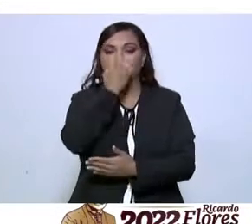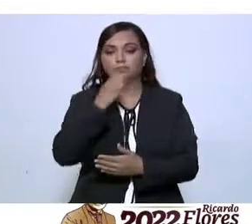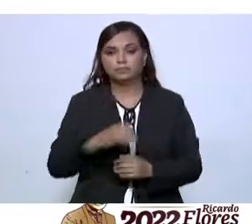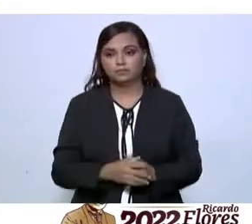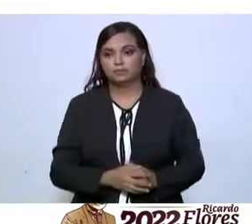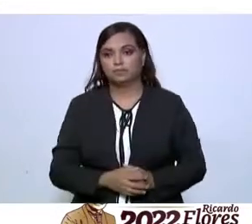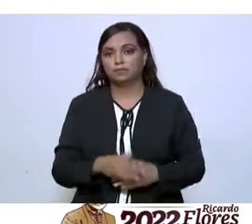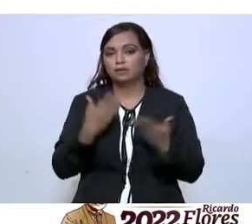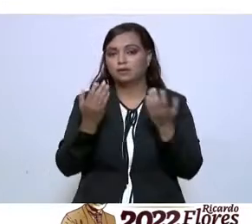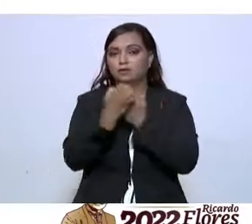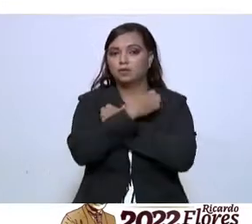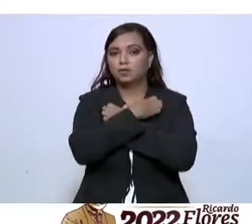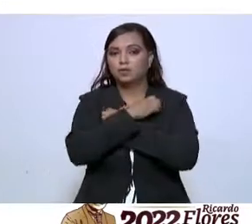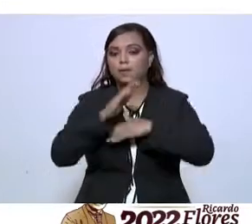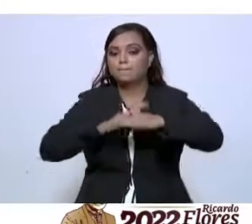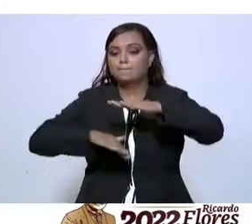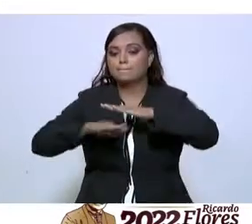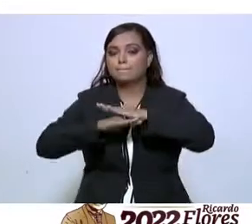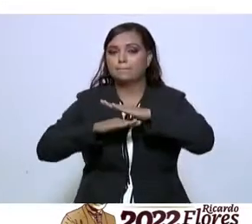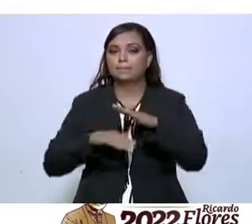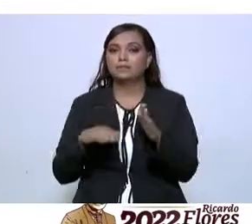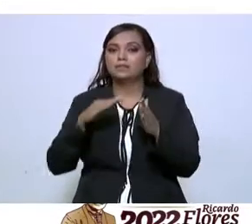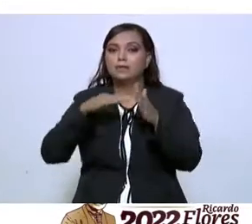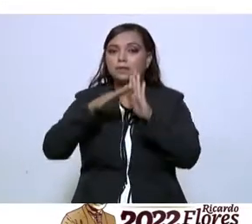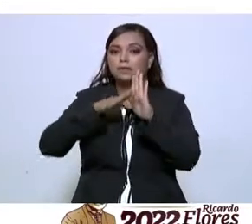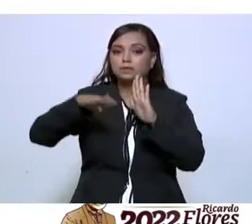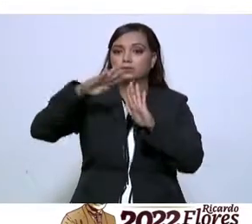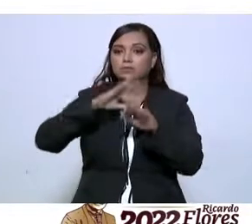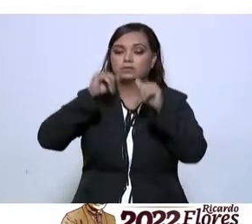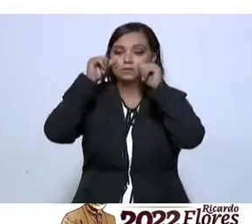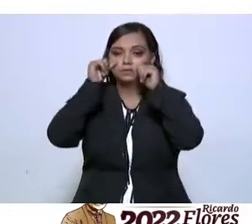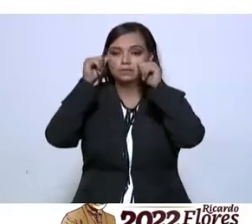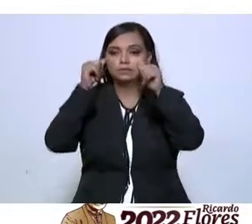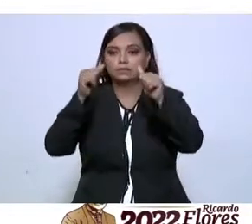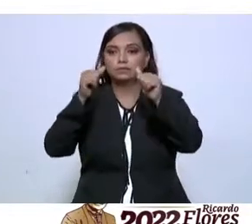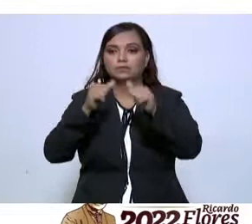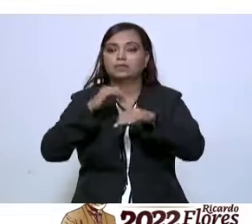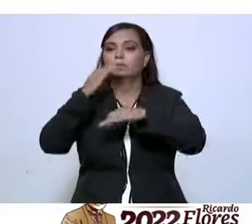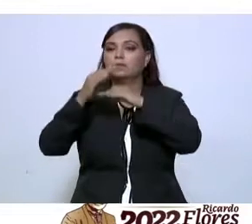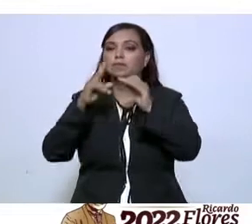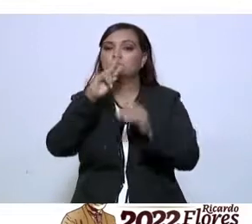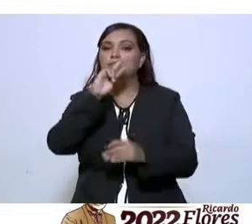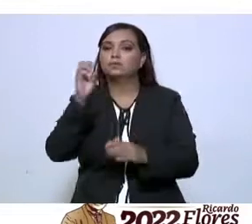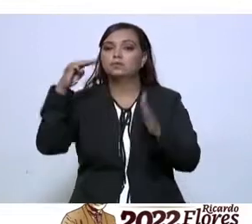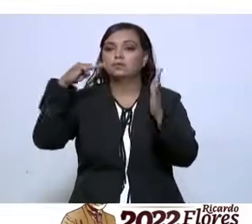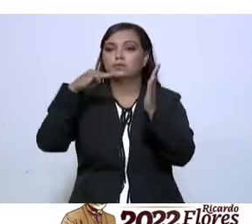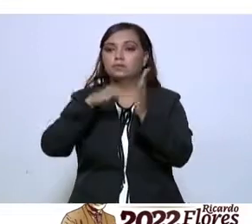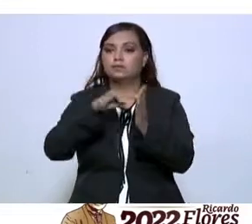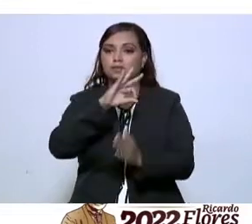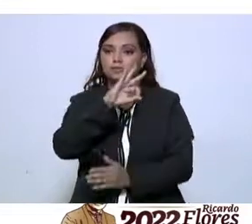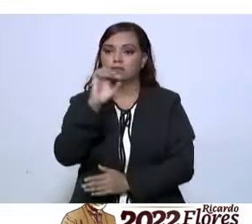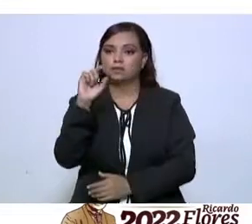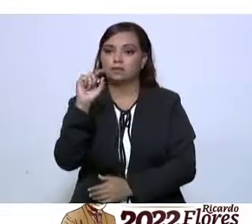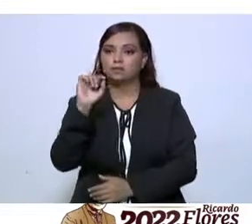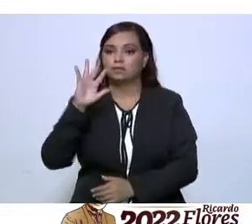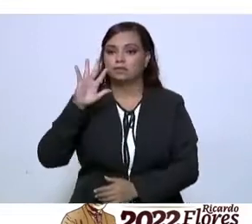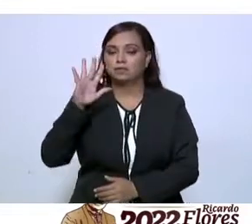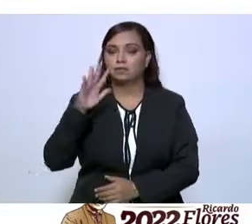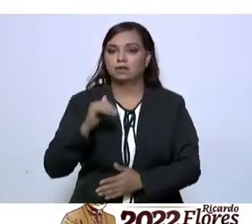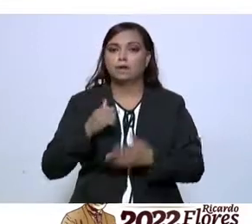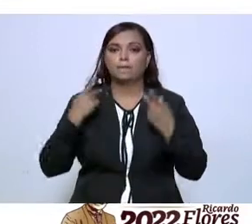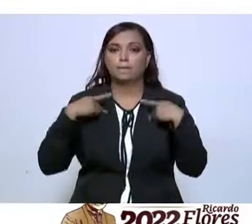tanto en educación básica, media y superior, se ha atendido a un total de 200 mil 325